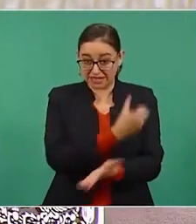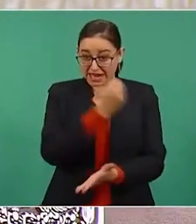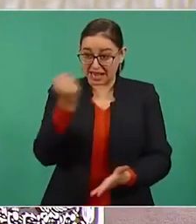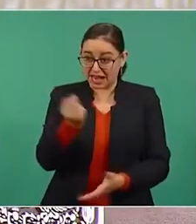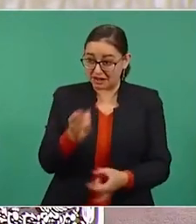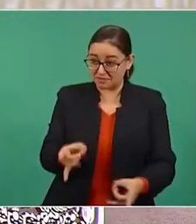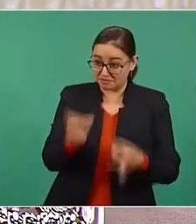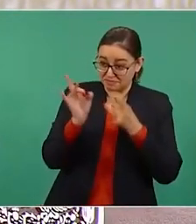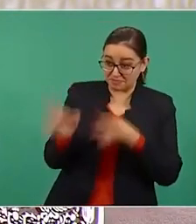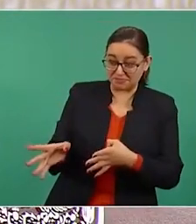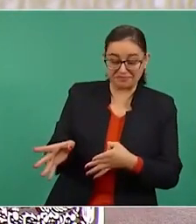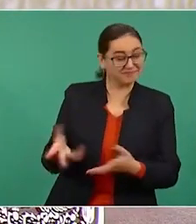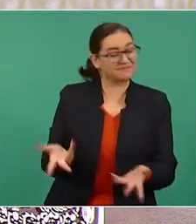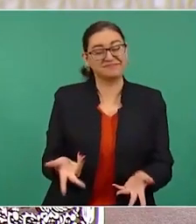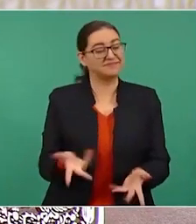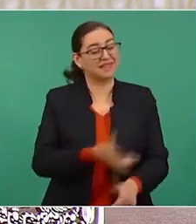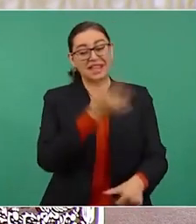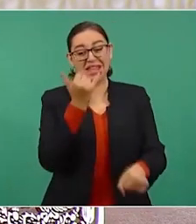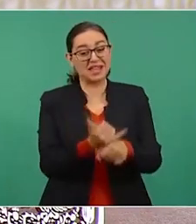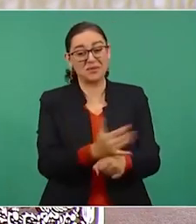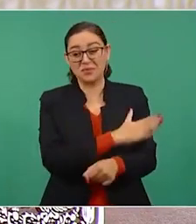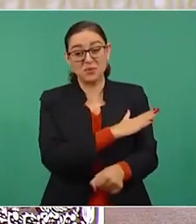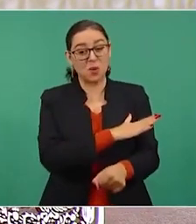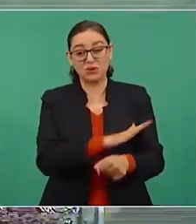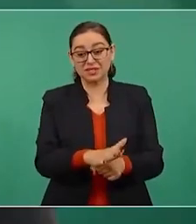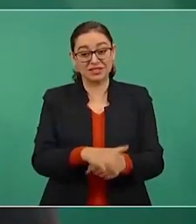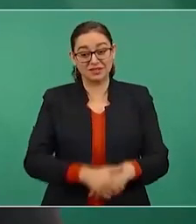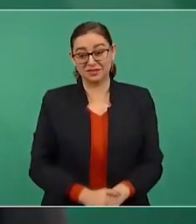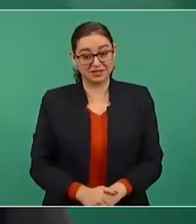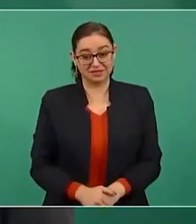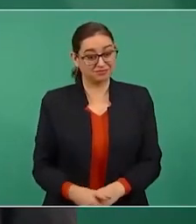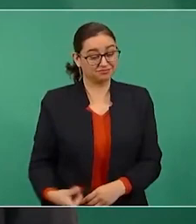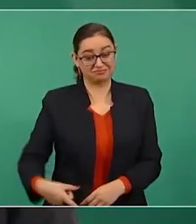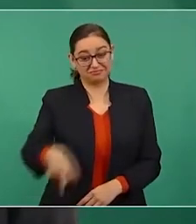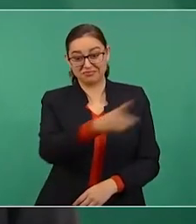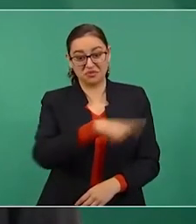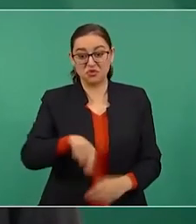¿Cómo van a triunfar quienes se dedican a robar?